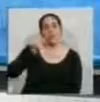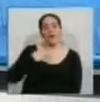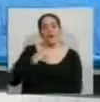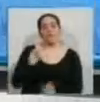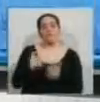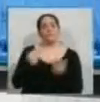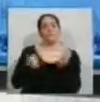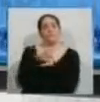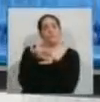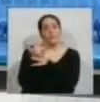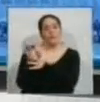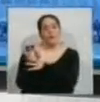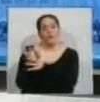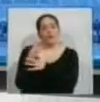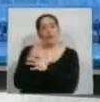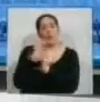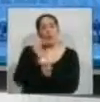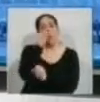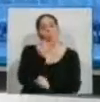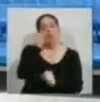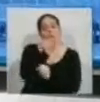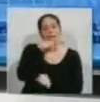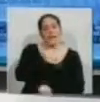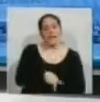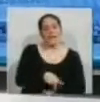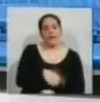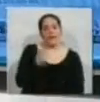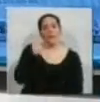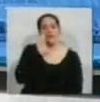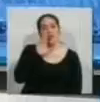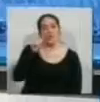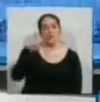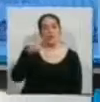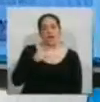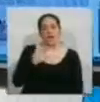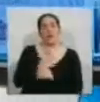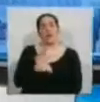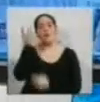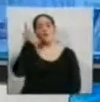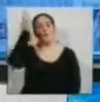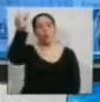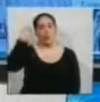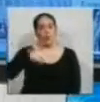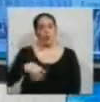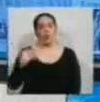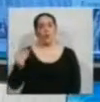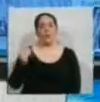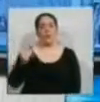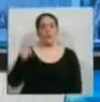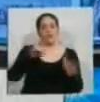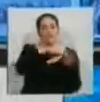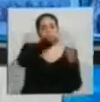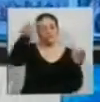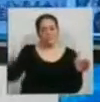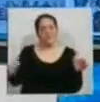Calatrava. Acá la estamos viendo. Es una obra monumental, futurista. En lo que respecta a la biblioteca, es interesante. Tiene